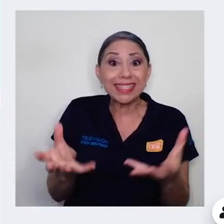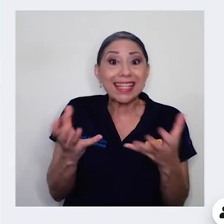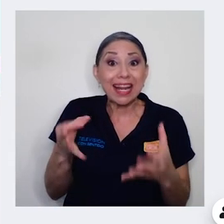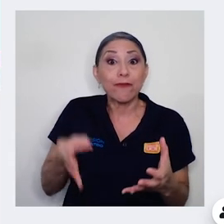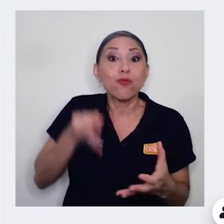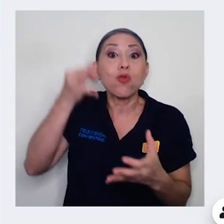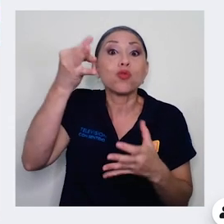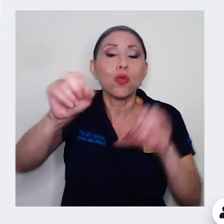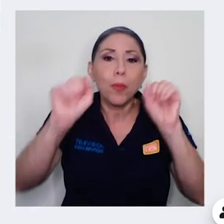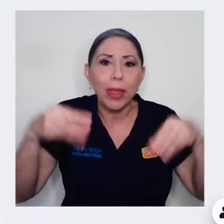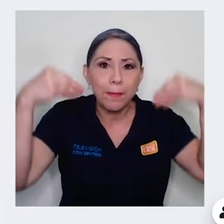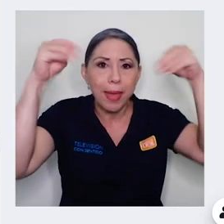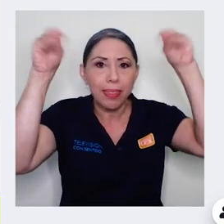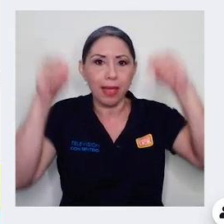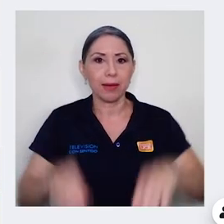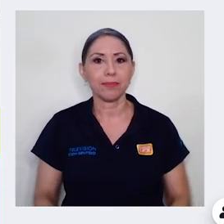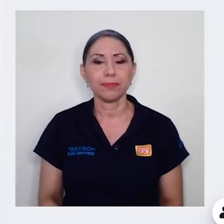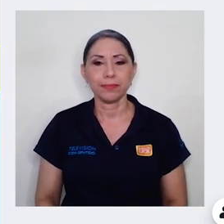lanzarlo al mercado.